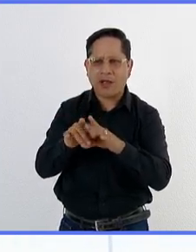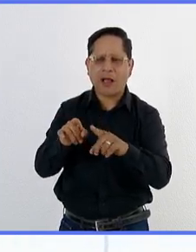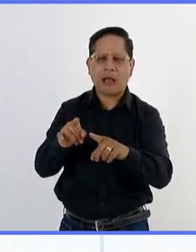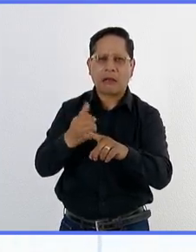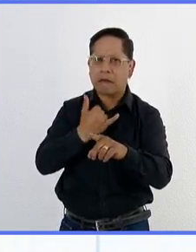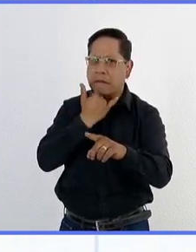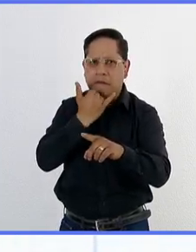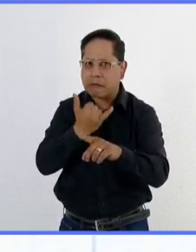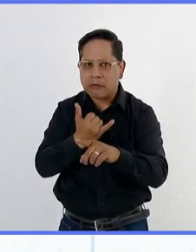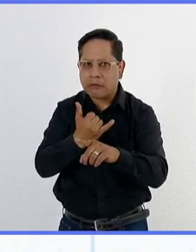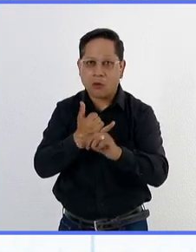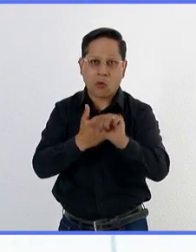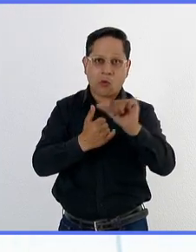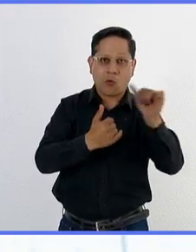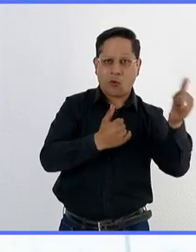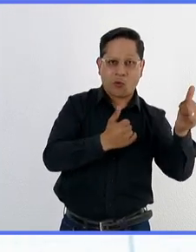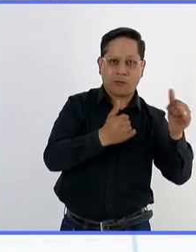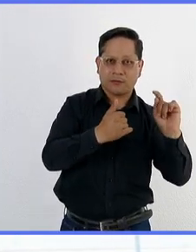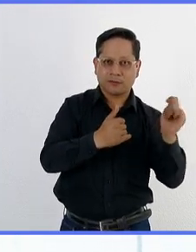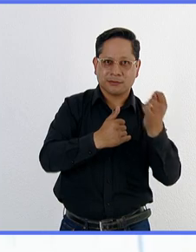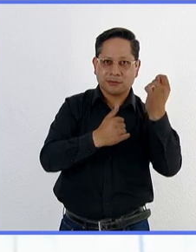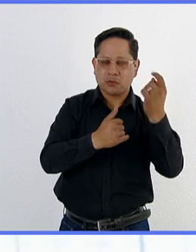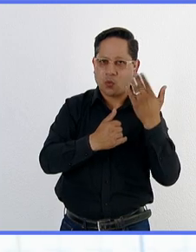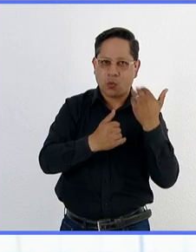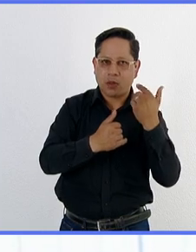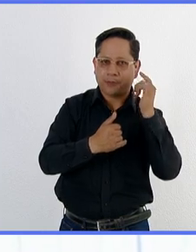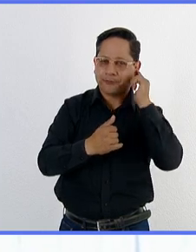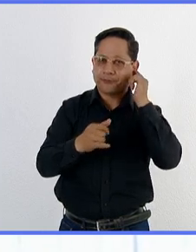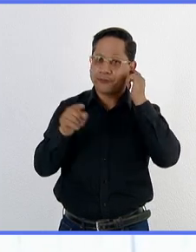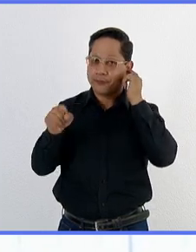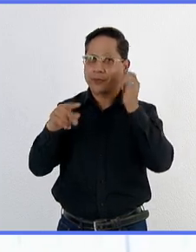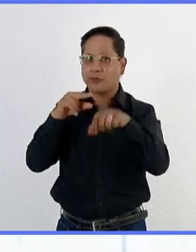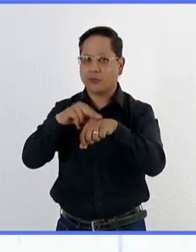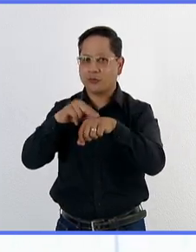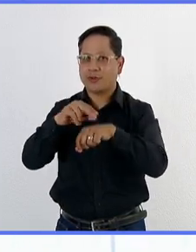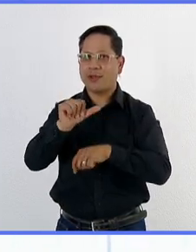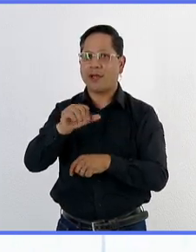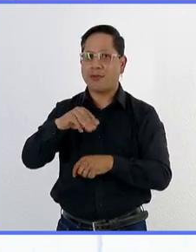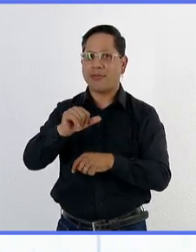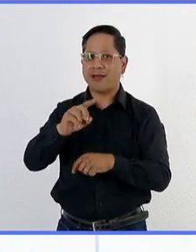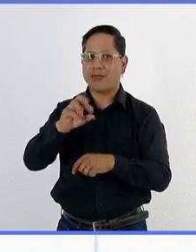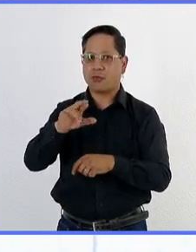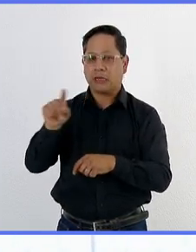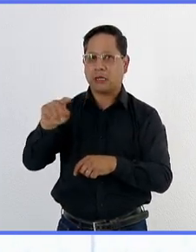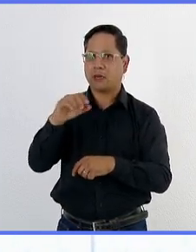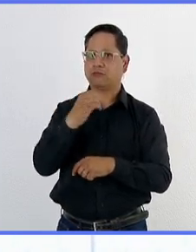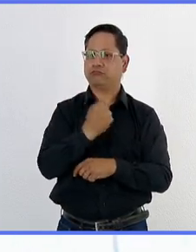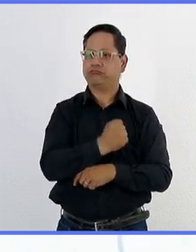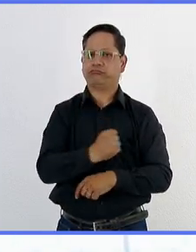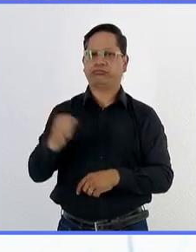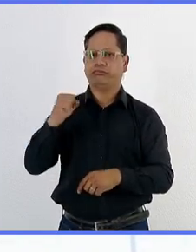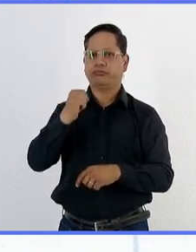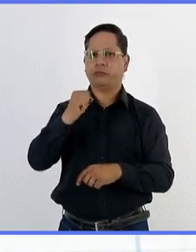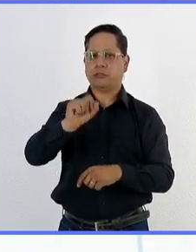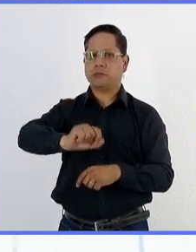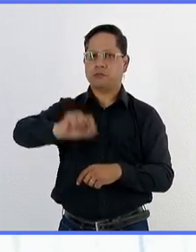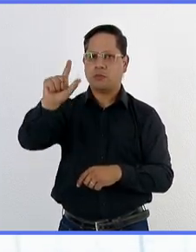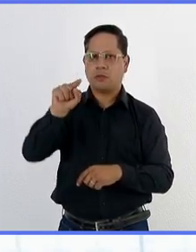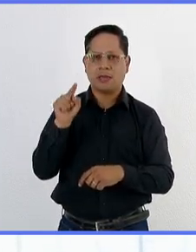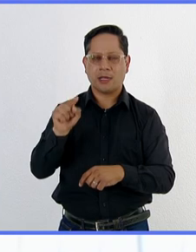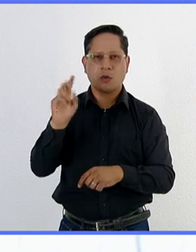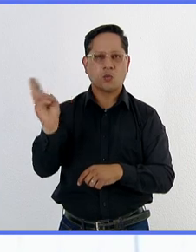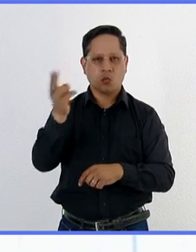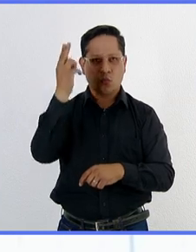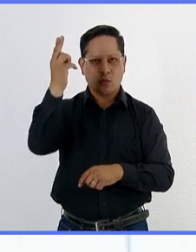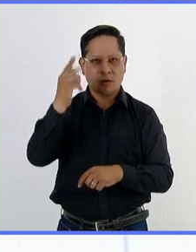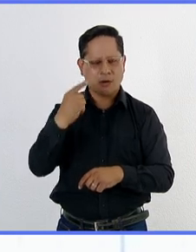que no ofrecen otras técnicas. El doctor Amador, experto en ciencias químicas, encabeza un proyecto en la UNAM en el que se